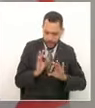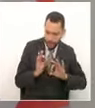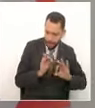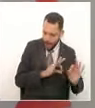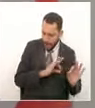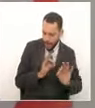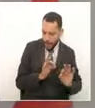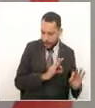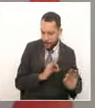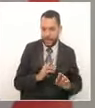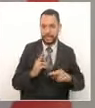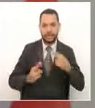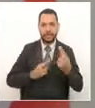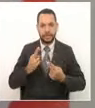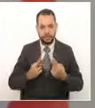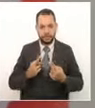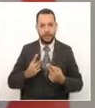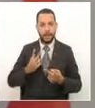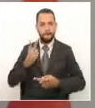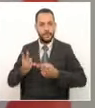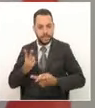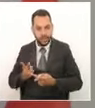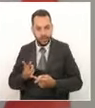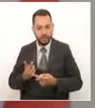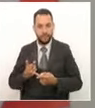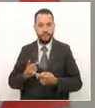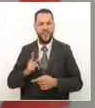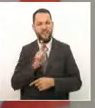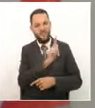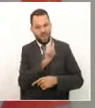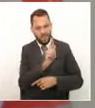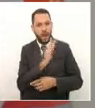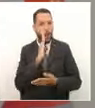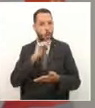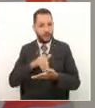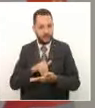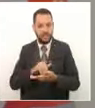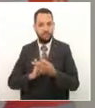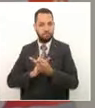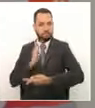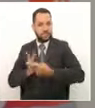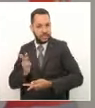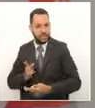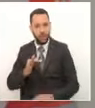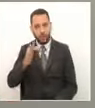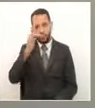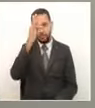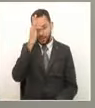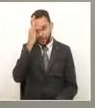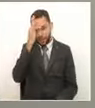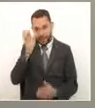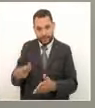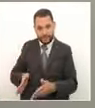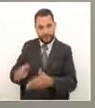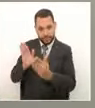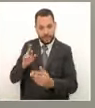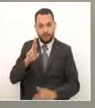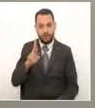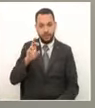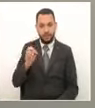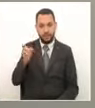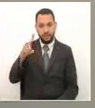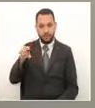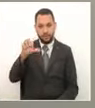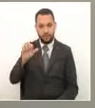revisitamos en la fase de contención estoy hablando de febrero de febrero la primera semana de febrero la